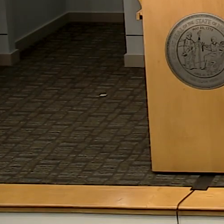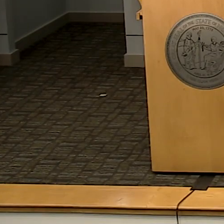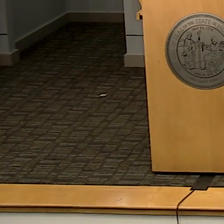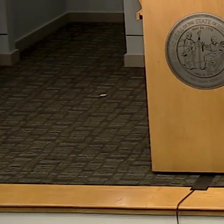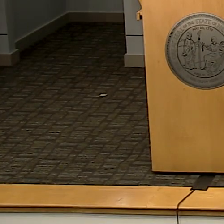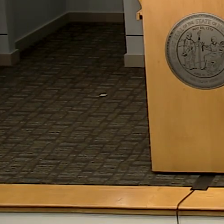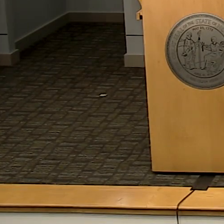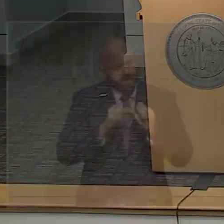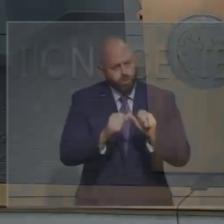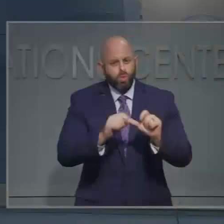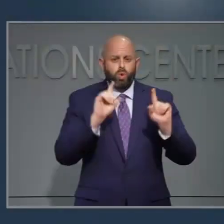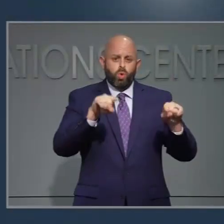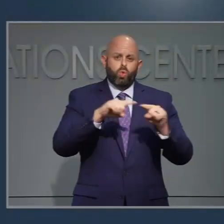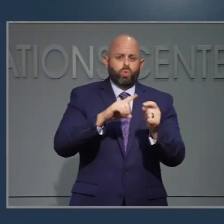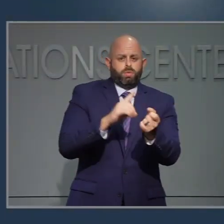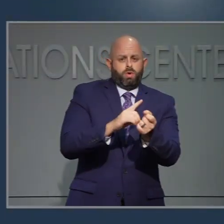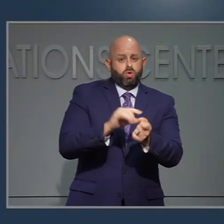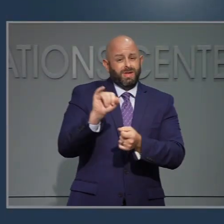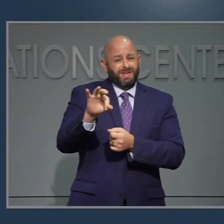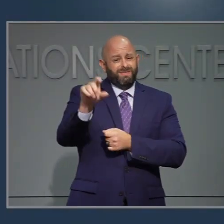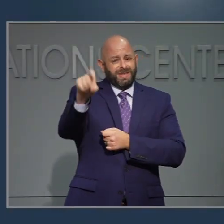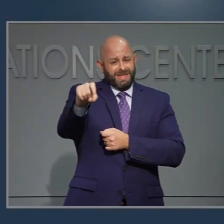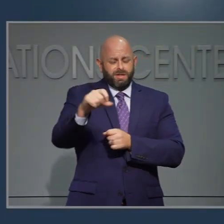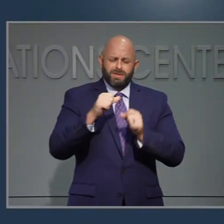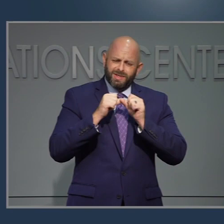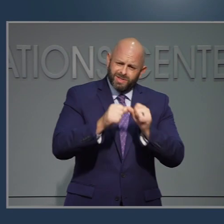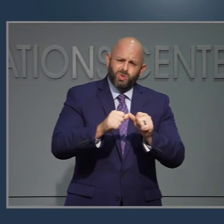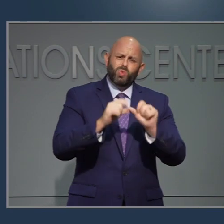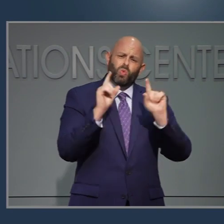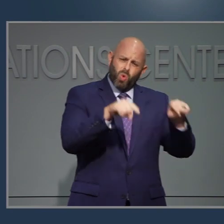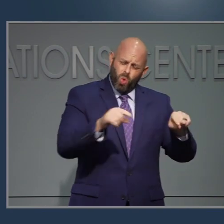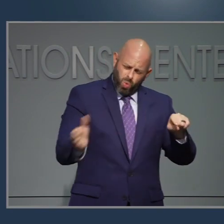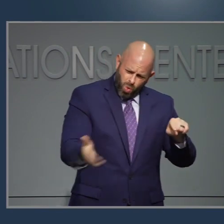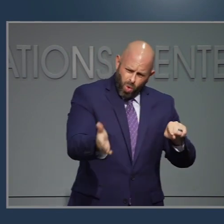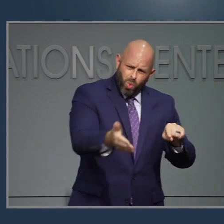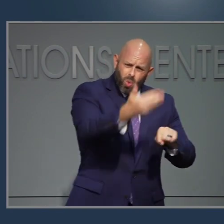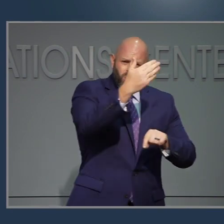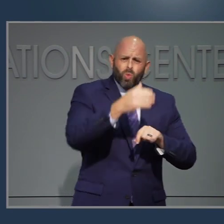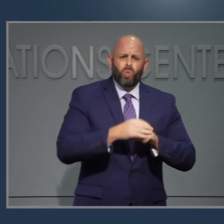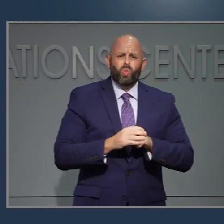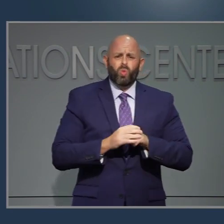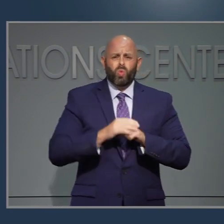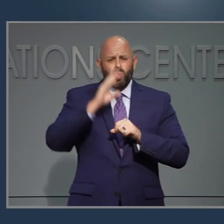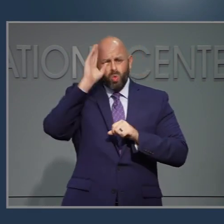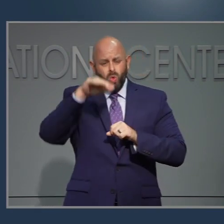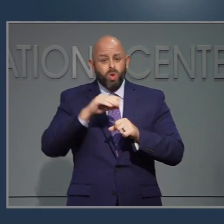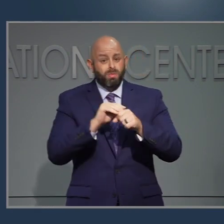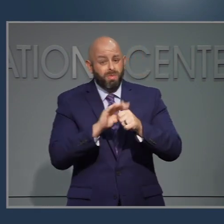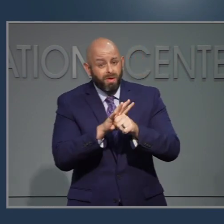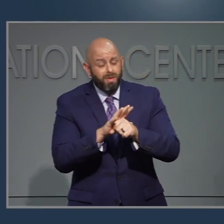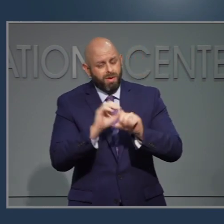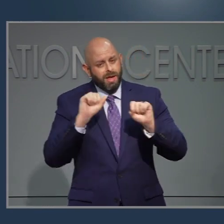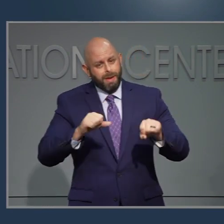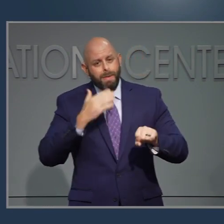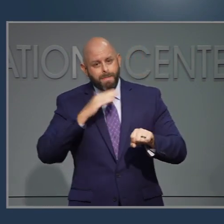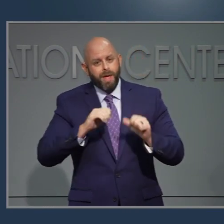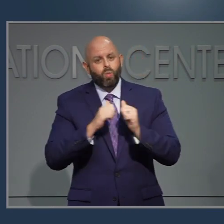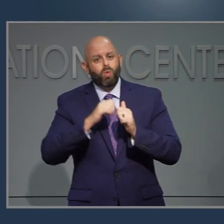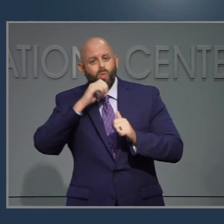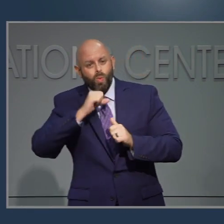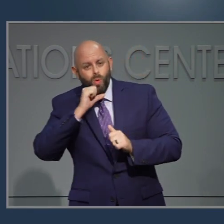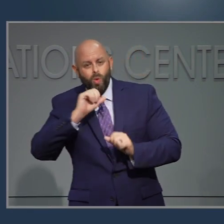Norte que deben continuar asistiendo a sus citas médicas esenciales. Sabemos que COVID-19 puede ser una enfermedad grave, sobre todo en personas